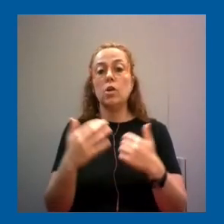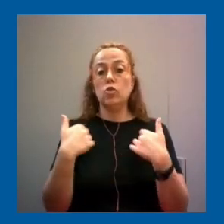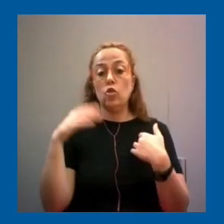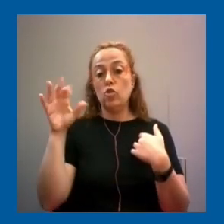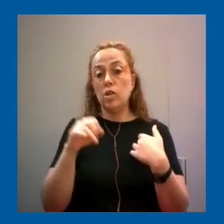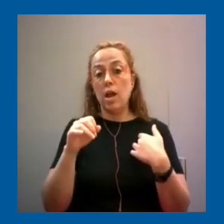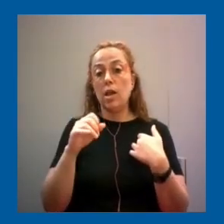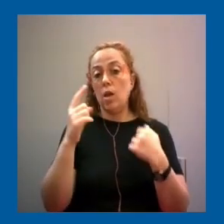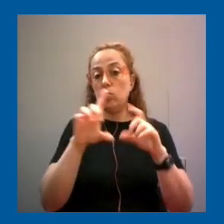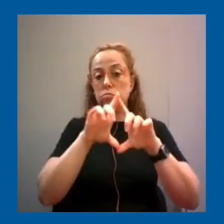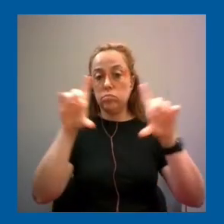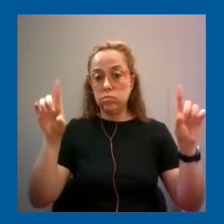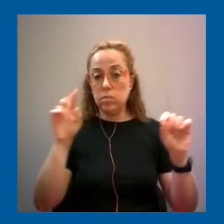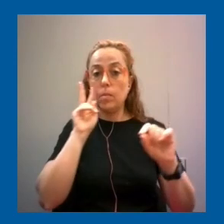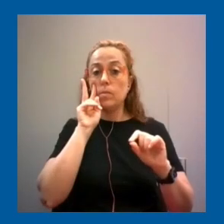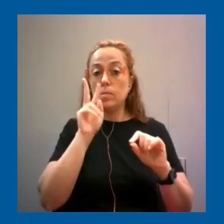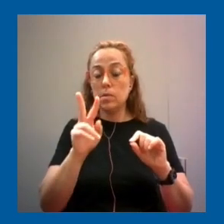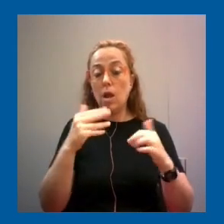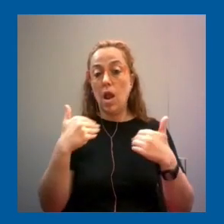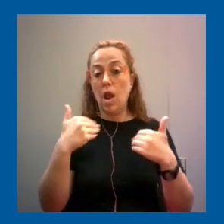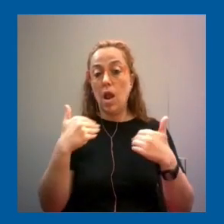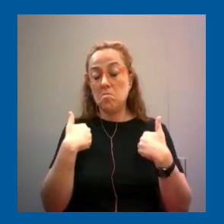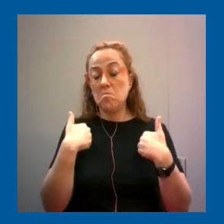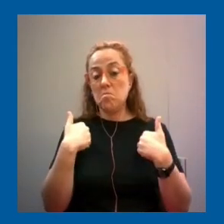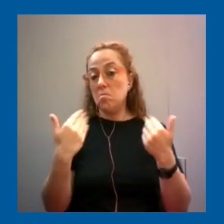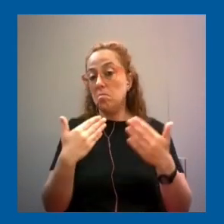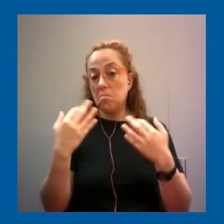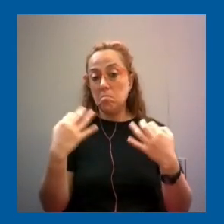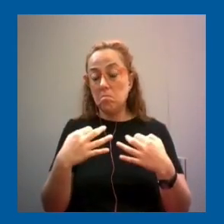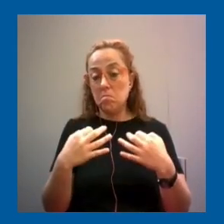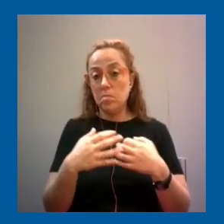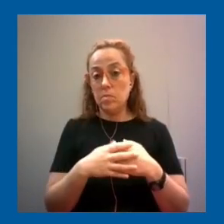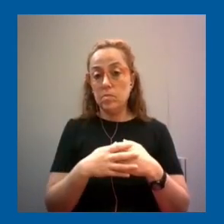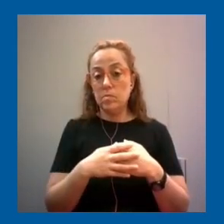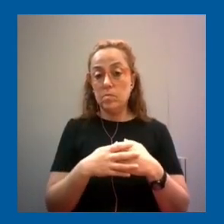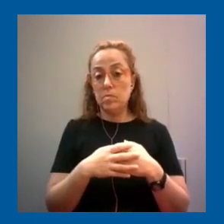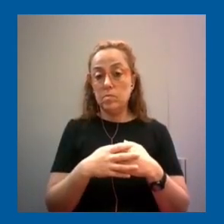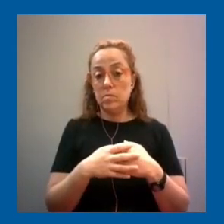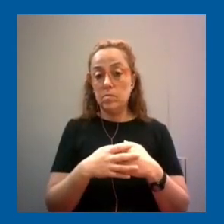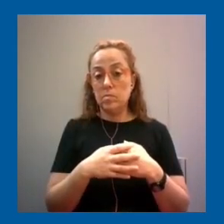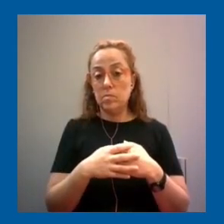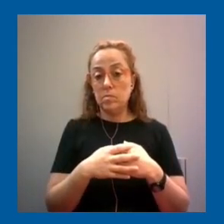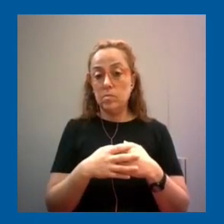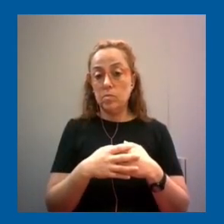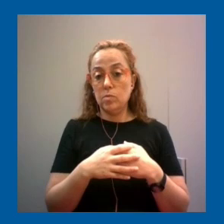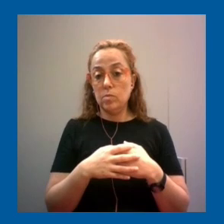marcos. A mí particularmente me resulta muy práctico de entender, entonces